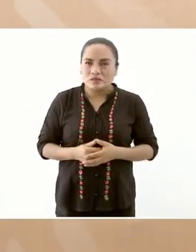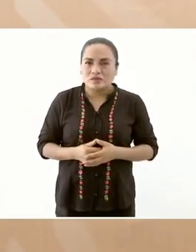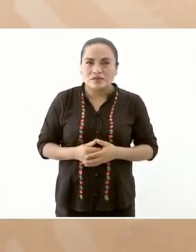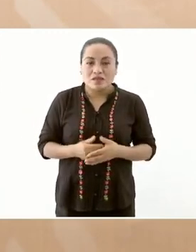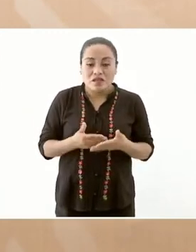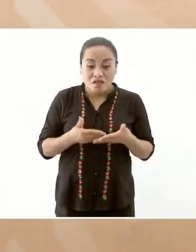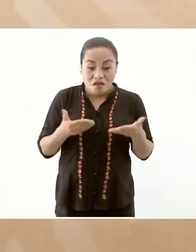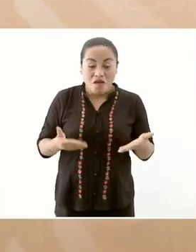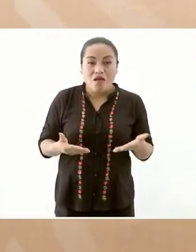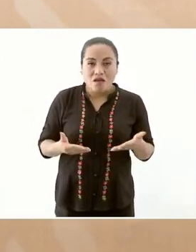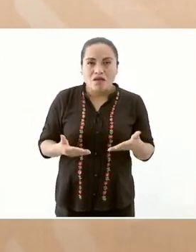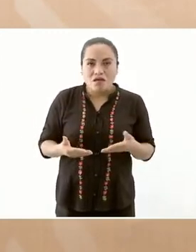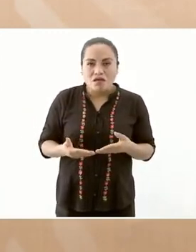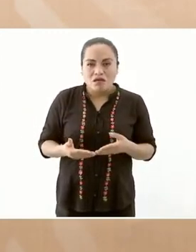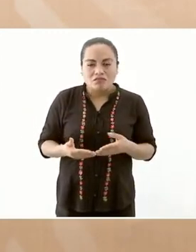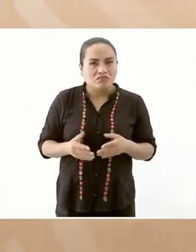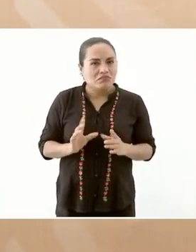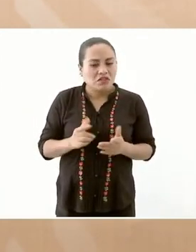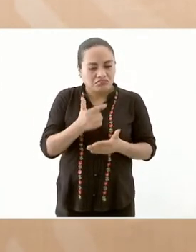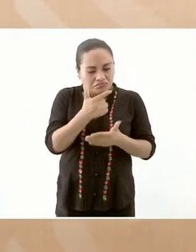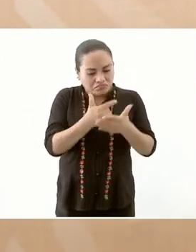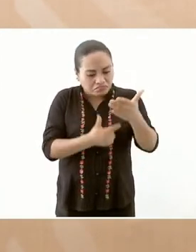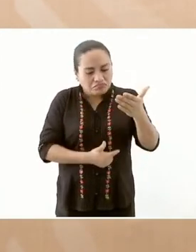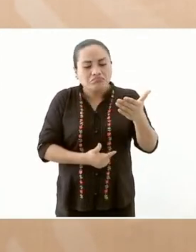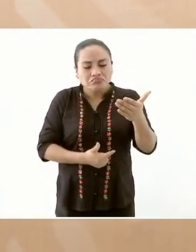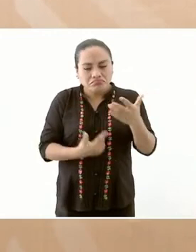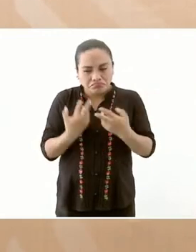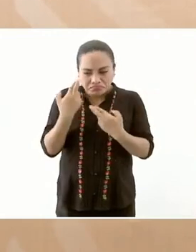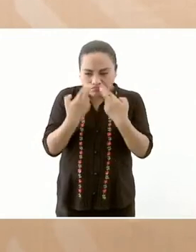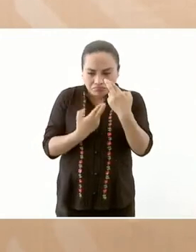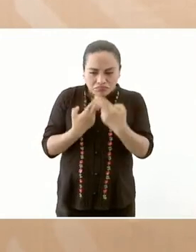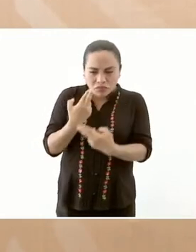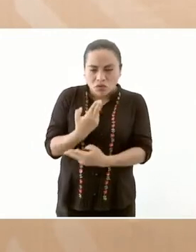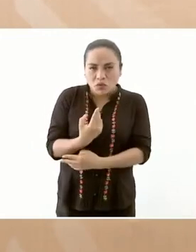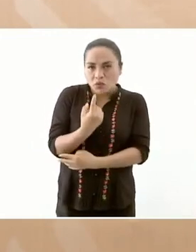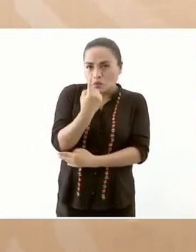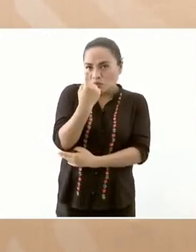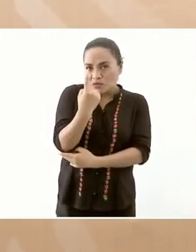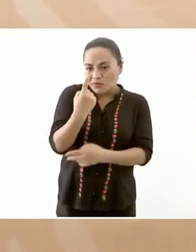hay uno en todo el país